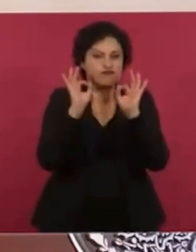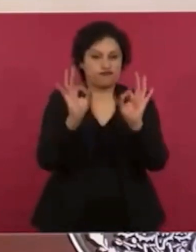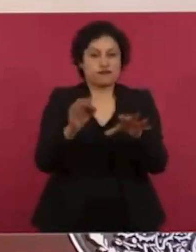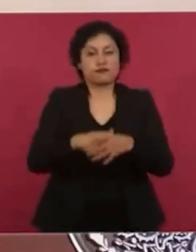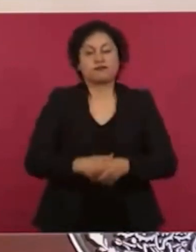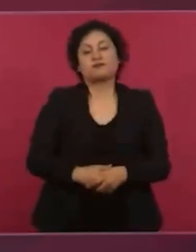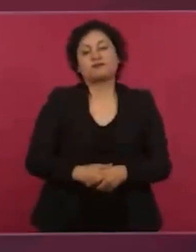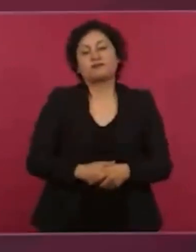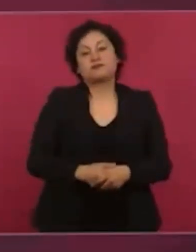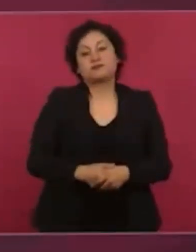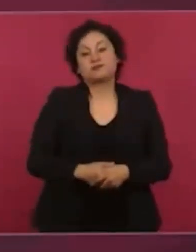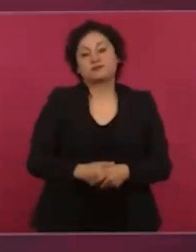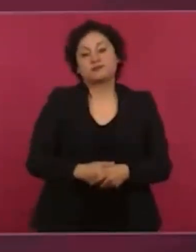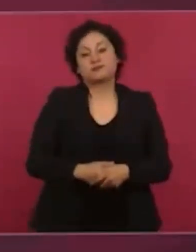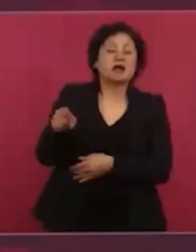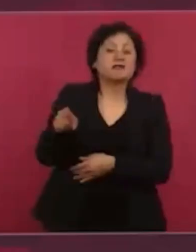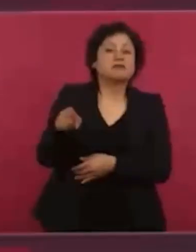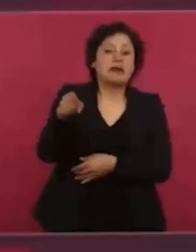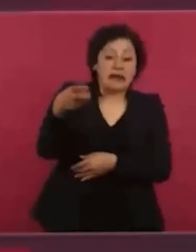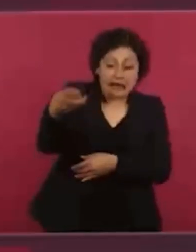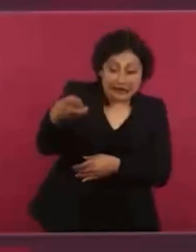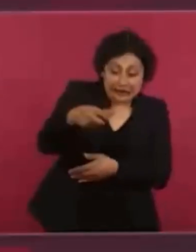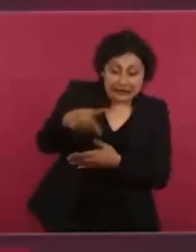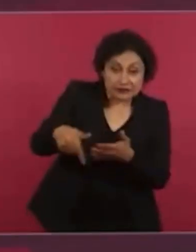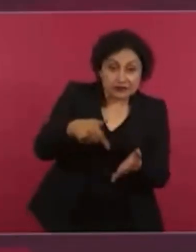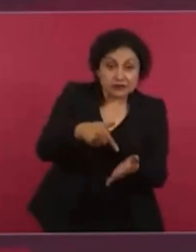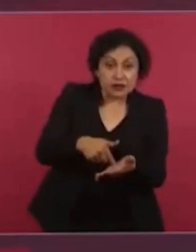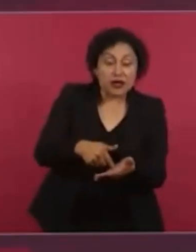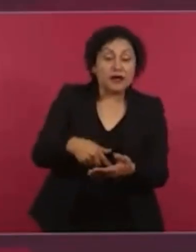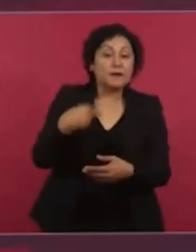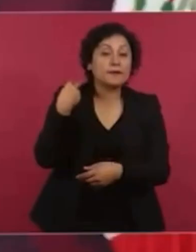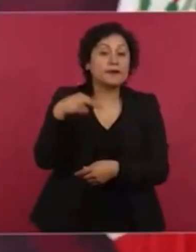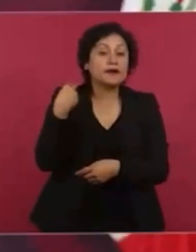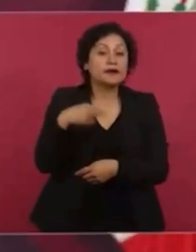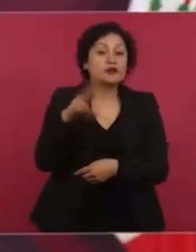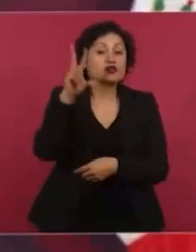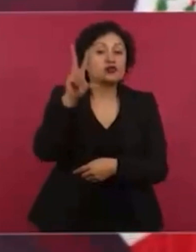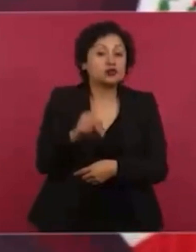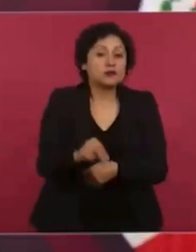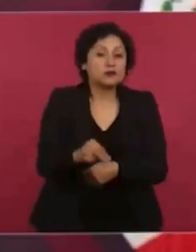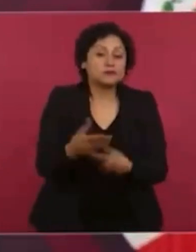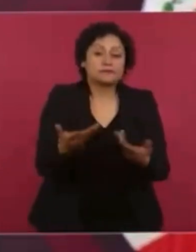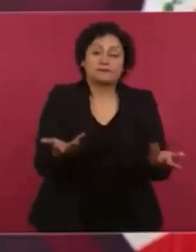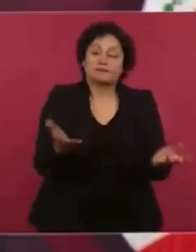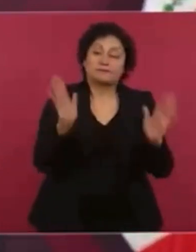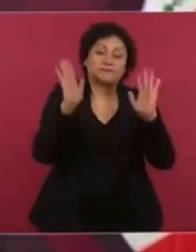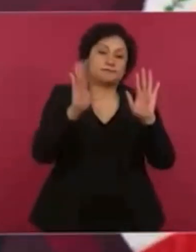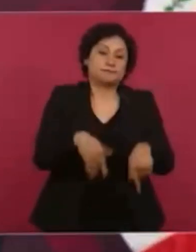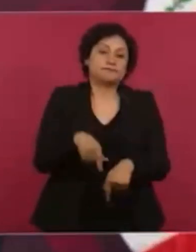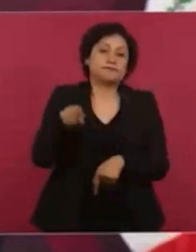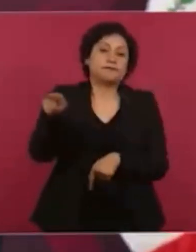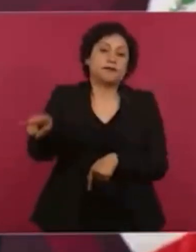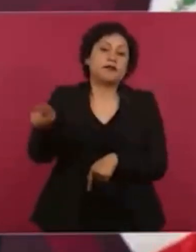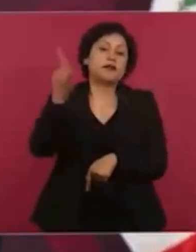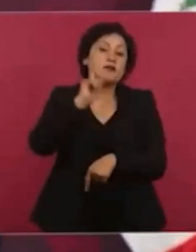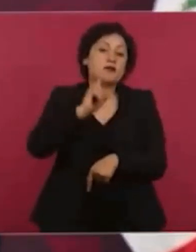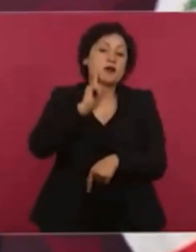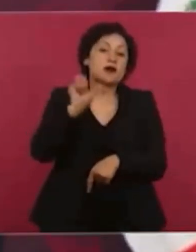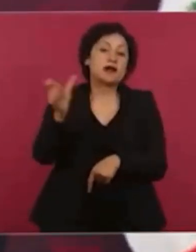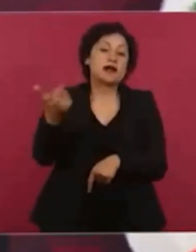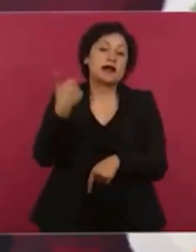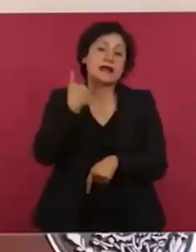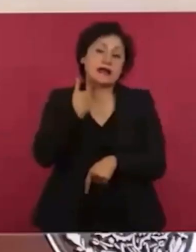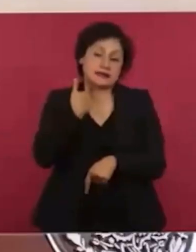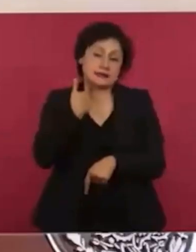Núñez de Veracruz fue electa diputada federal por